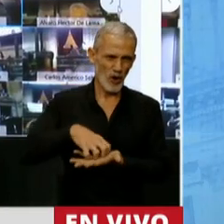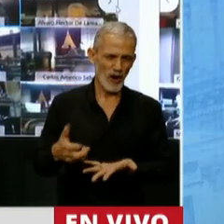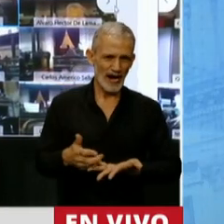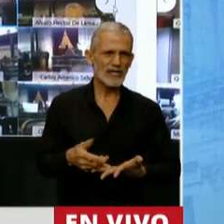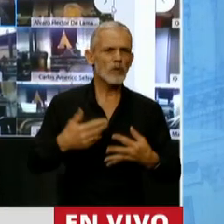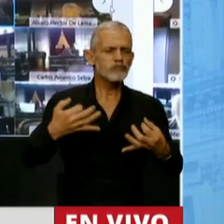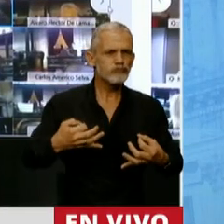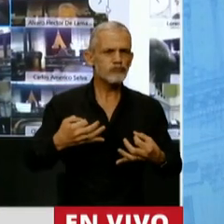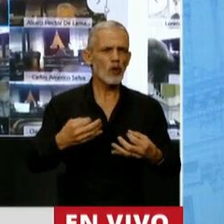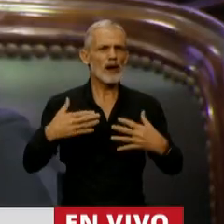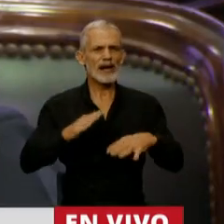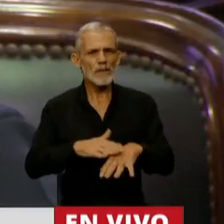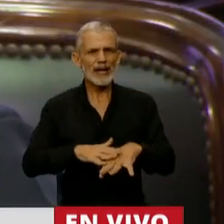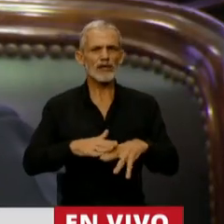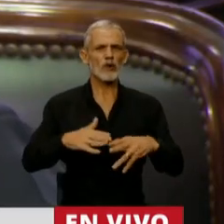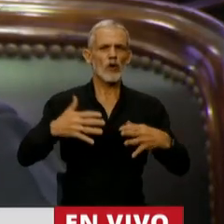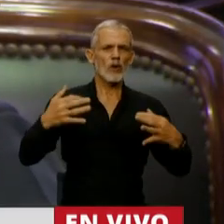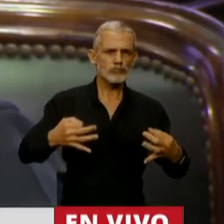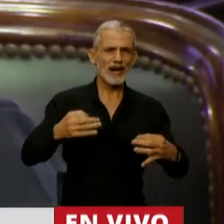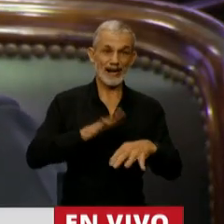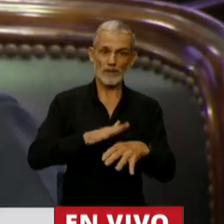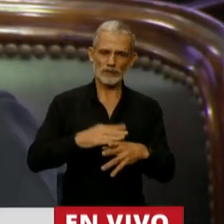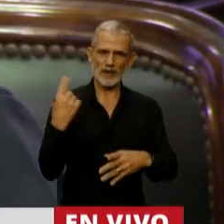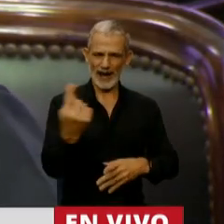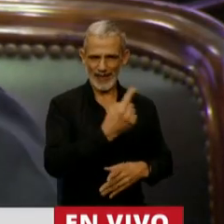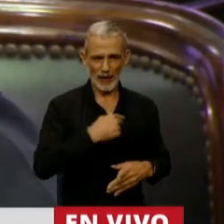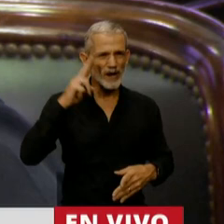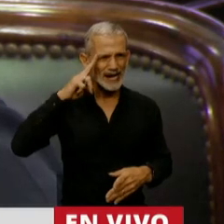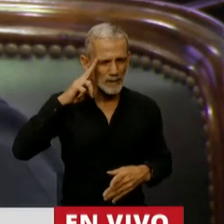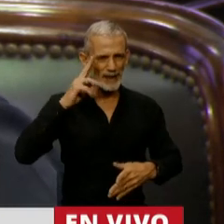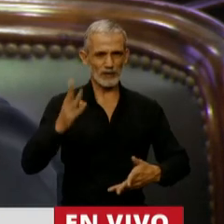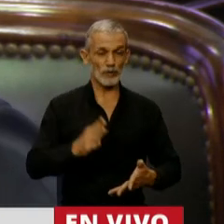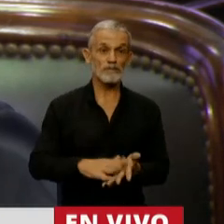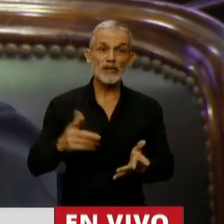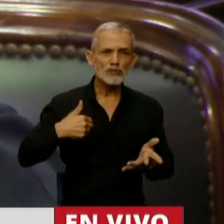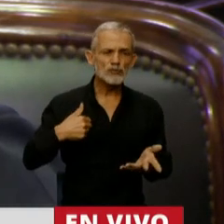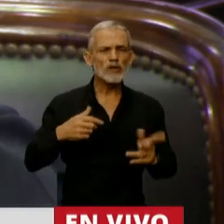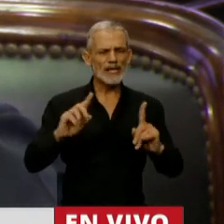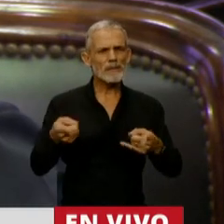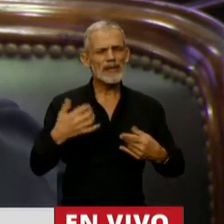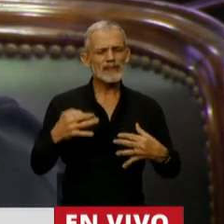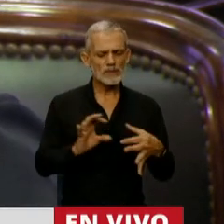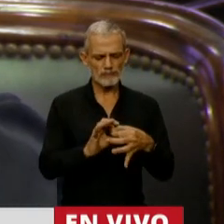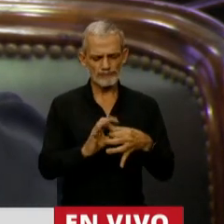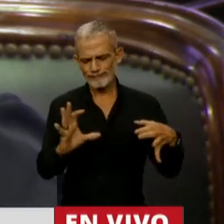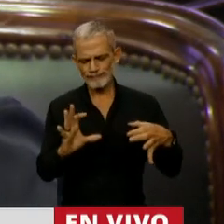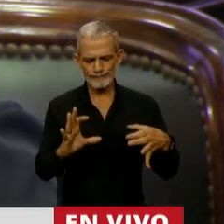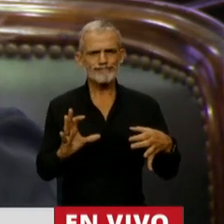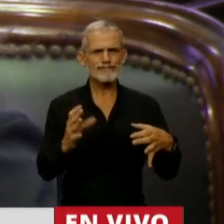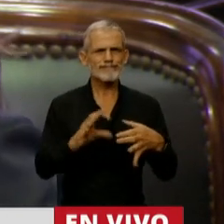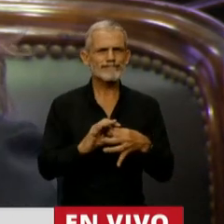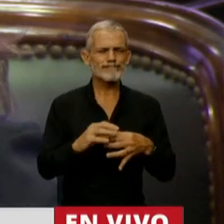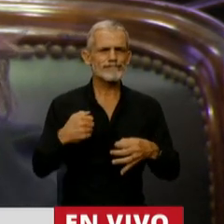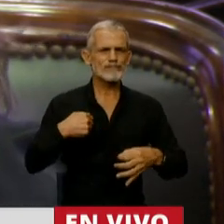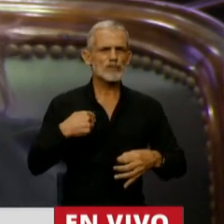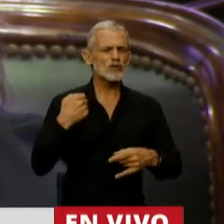respeto, con solvencia y con responsabilidad. Pero yo no me puedo escindir, señora Presidenta, de lo